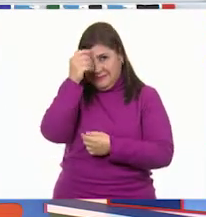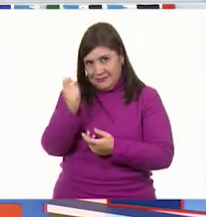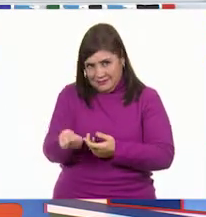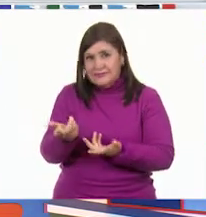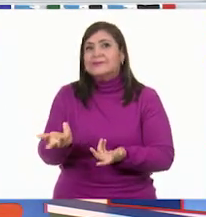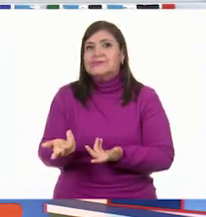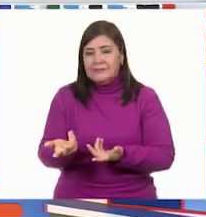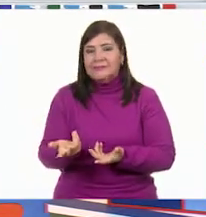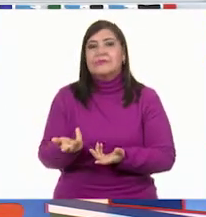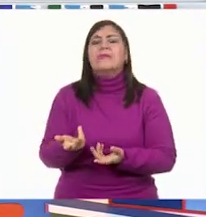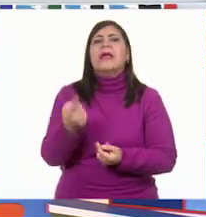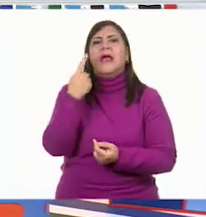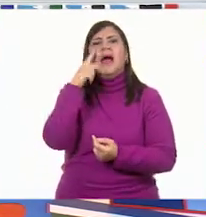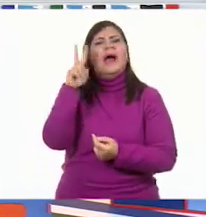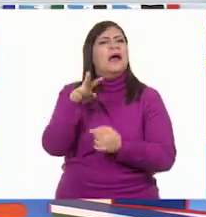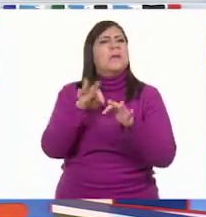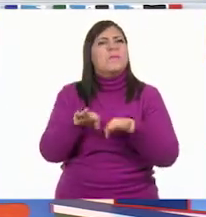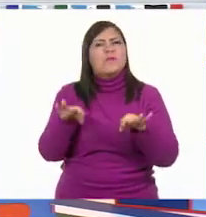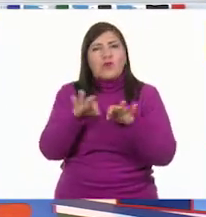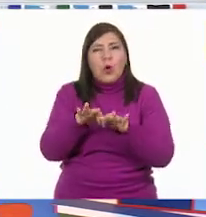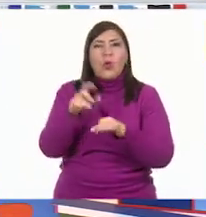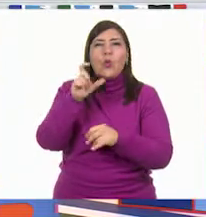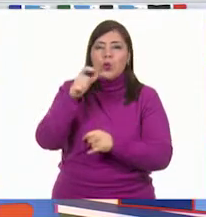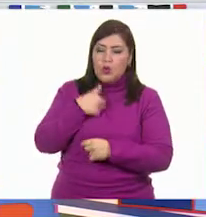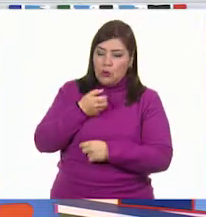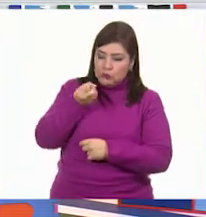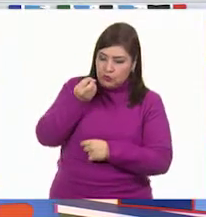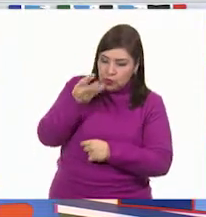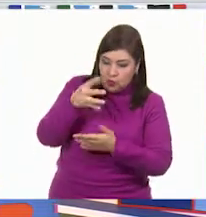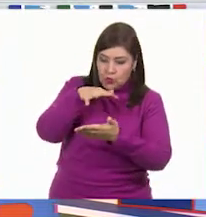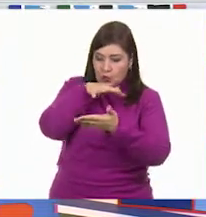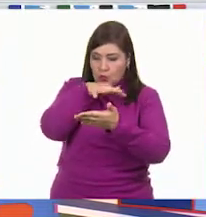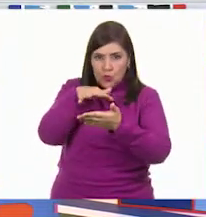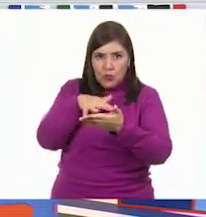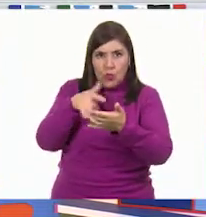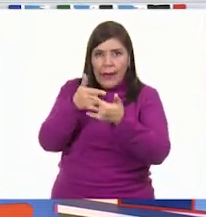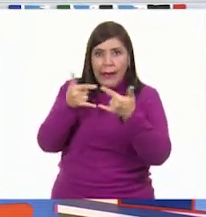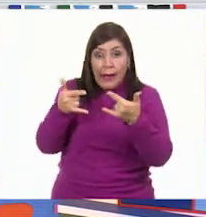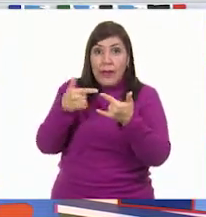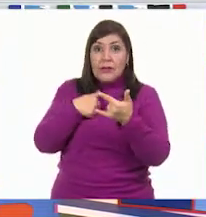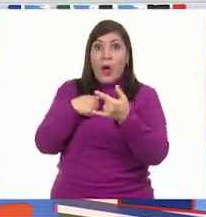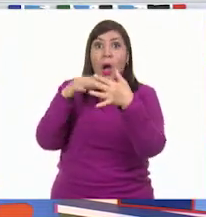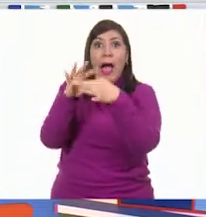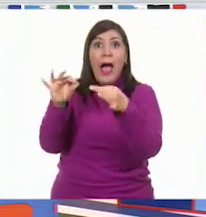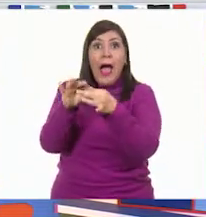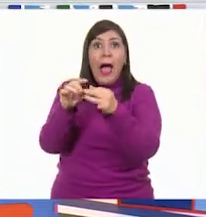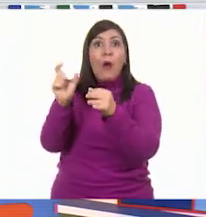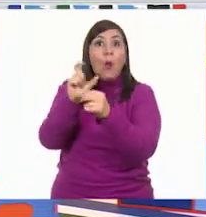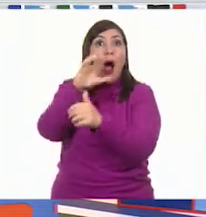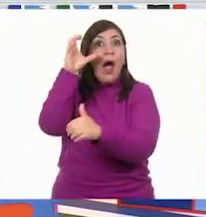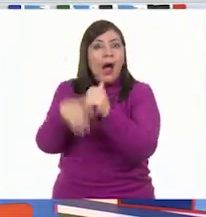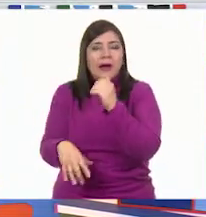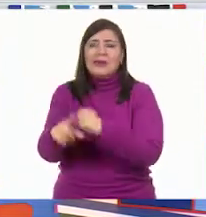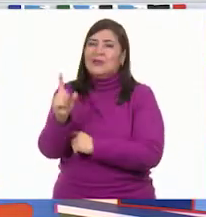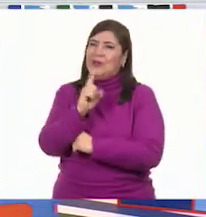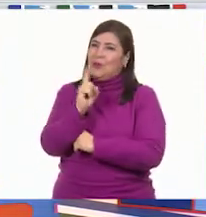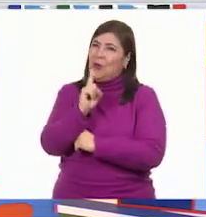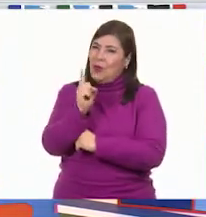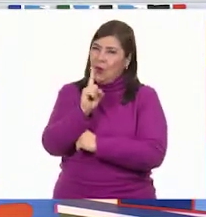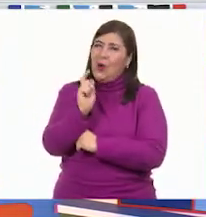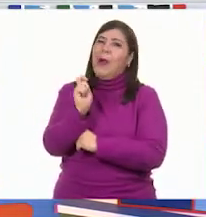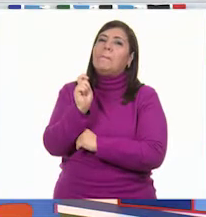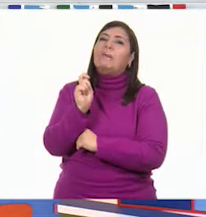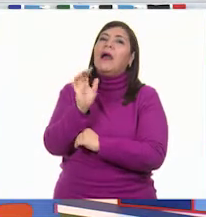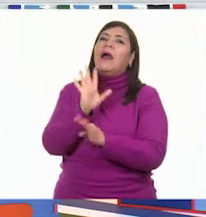gran importancia es que al momento de hacer una recomendación nunca contemos el final. Eso es muy importante. Porque le